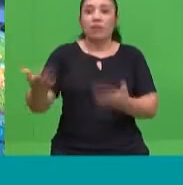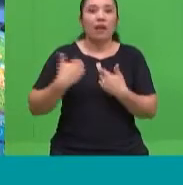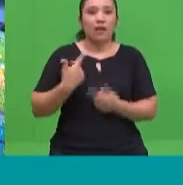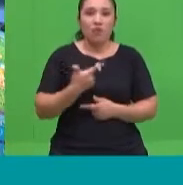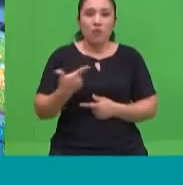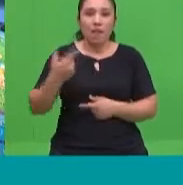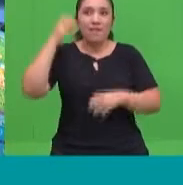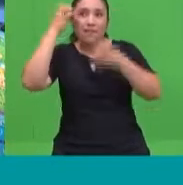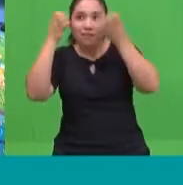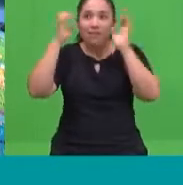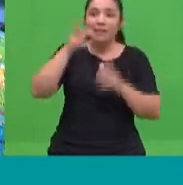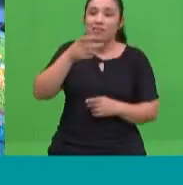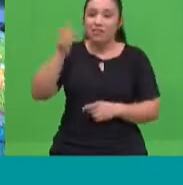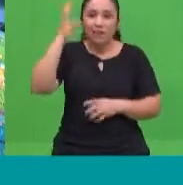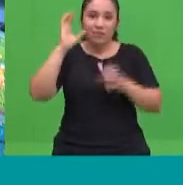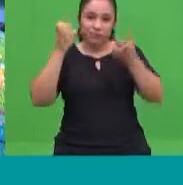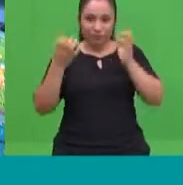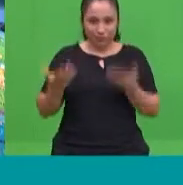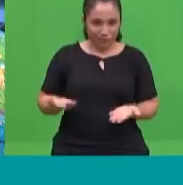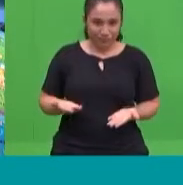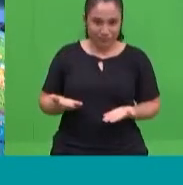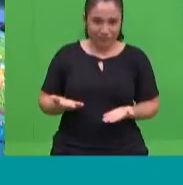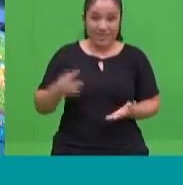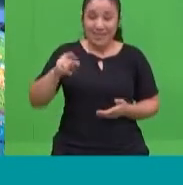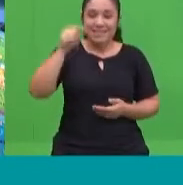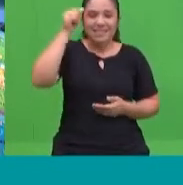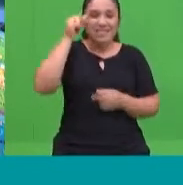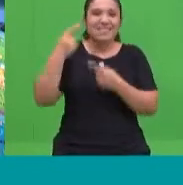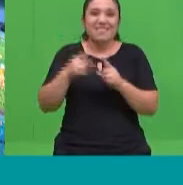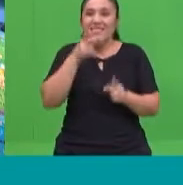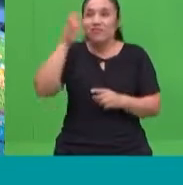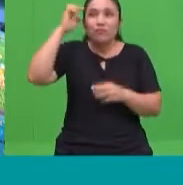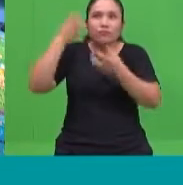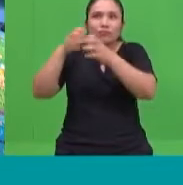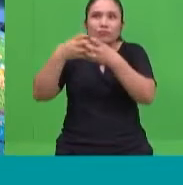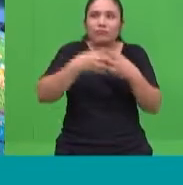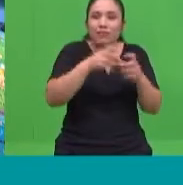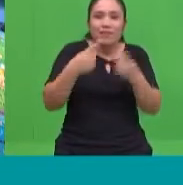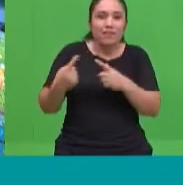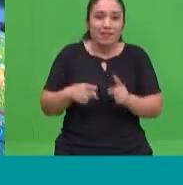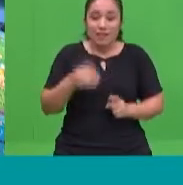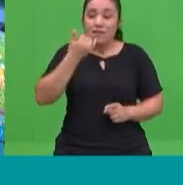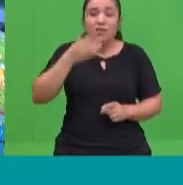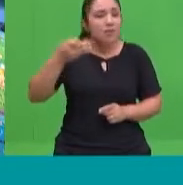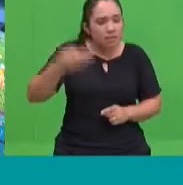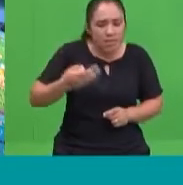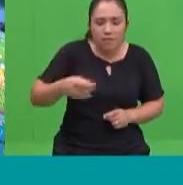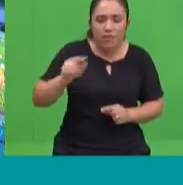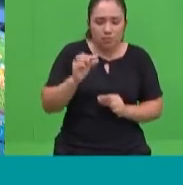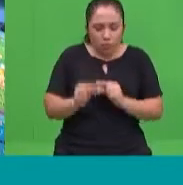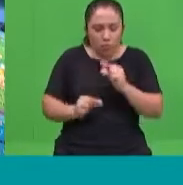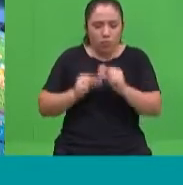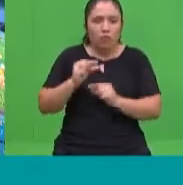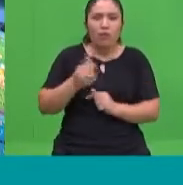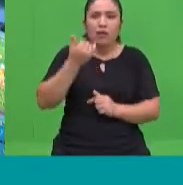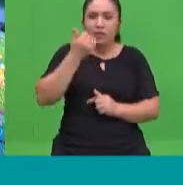no debe ser considerado como una condición, sino que debe el niño poco a poco y según su